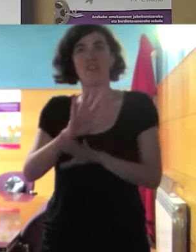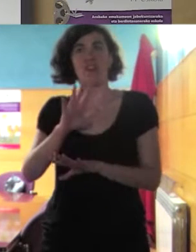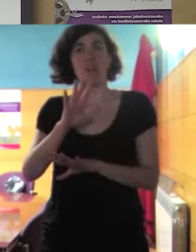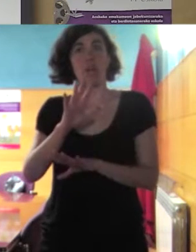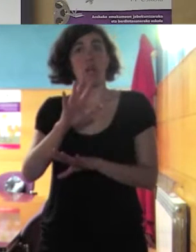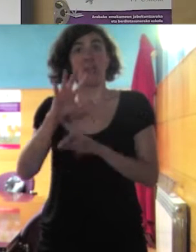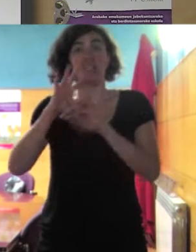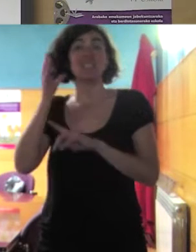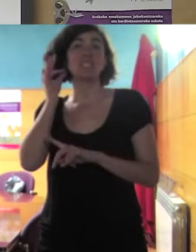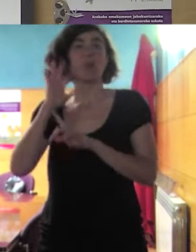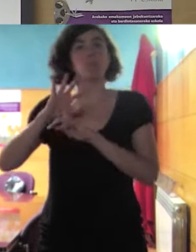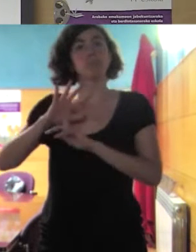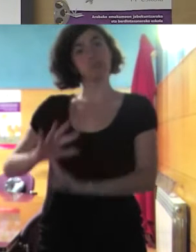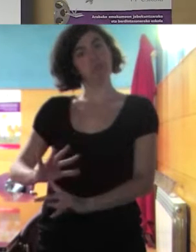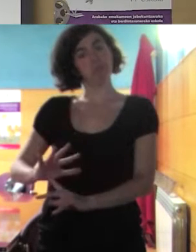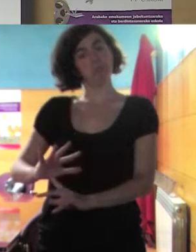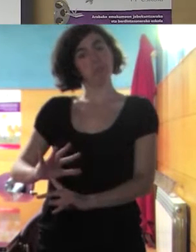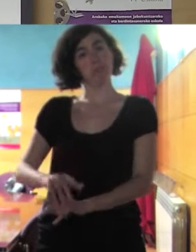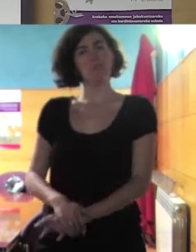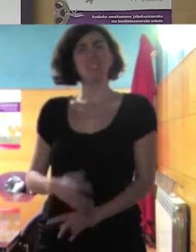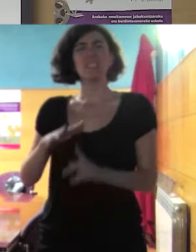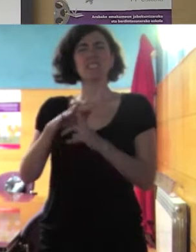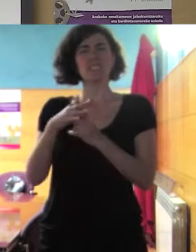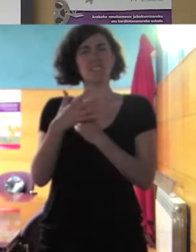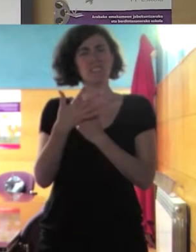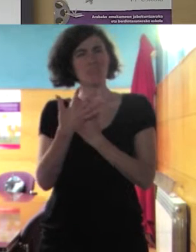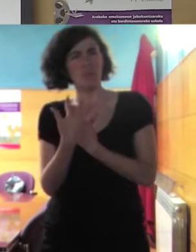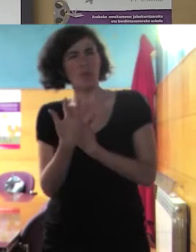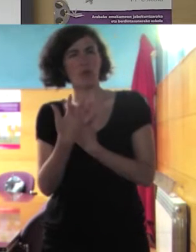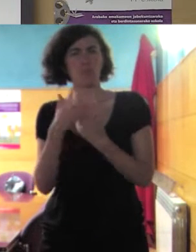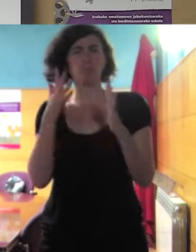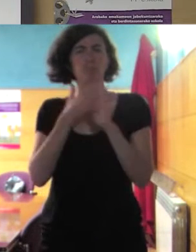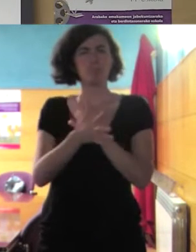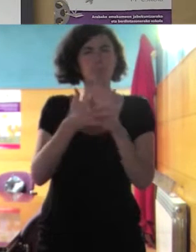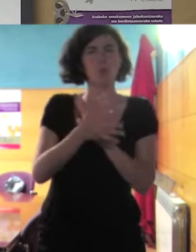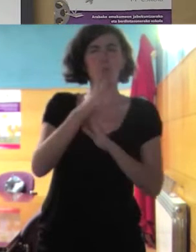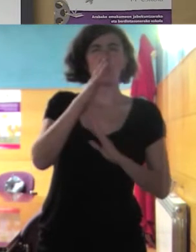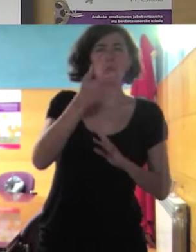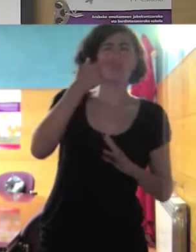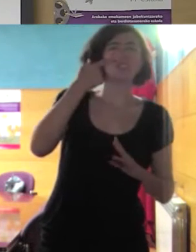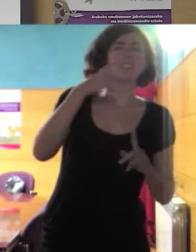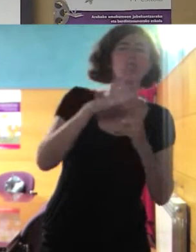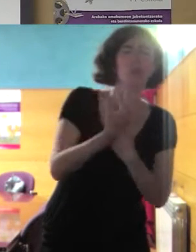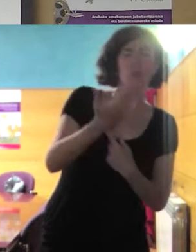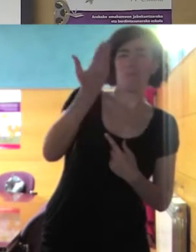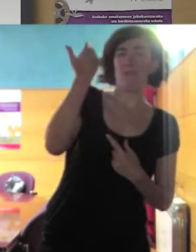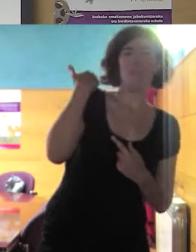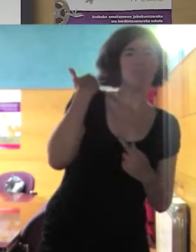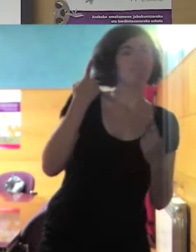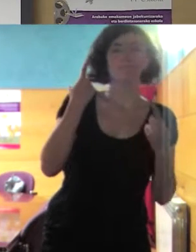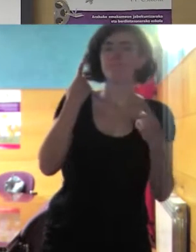y entonces os traigo este caso porque para mí es diferente del anterior para mí es diferente del anterior